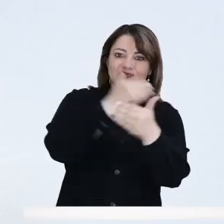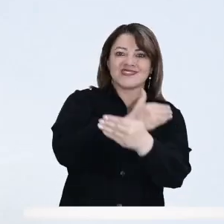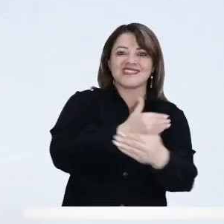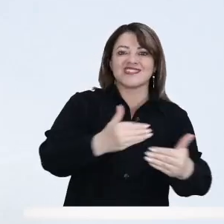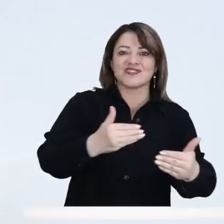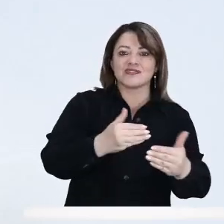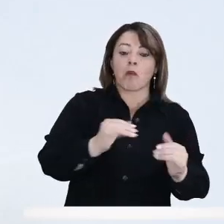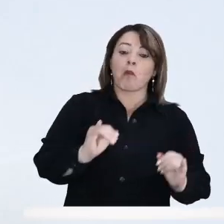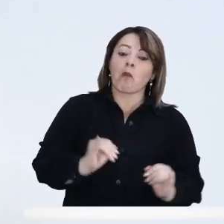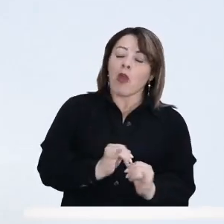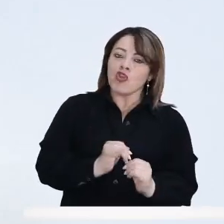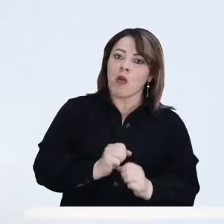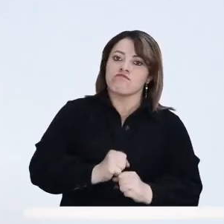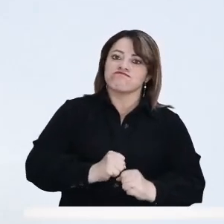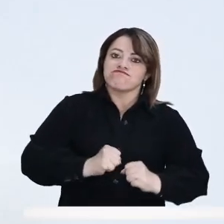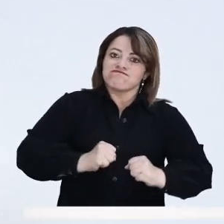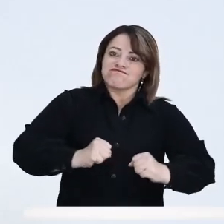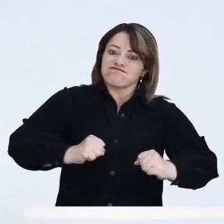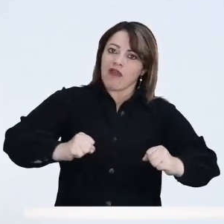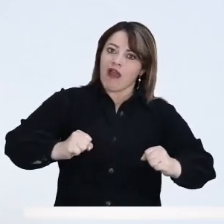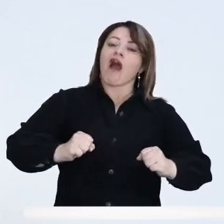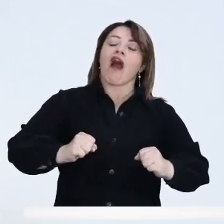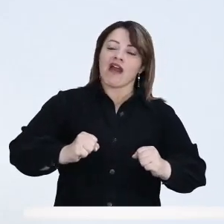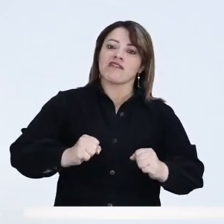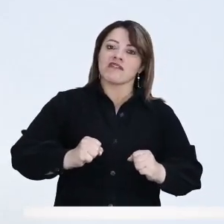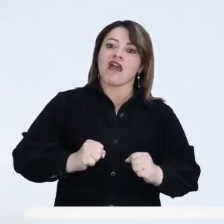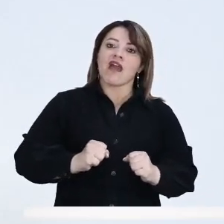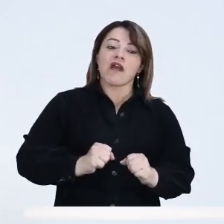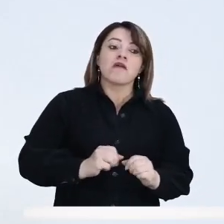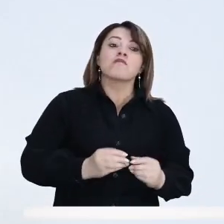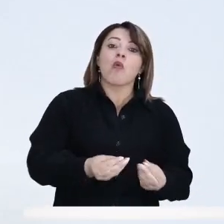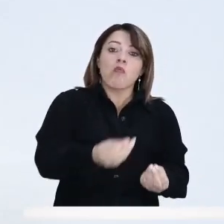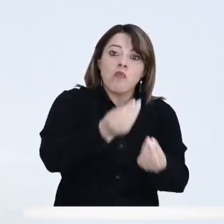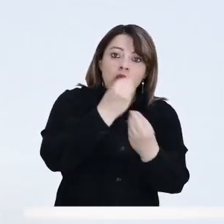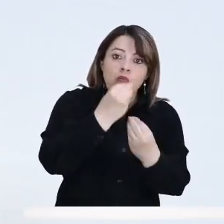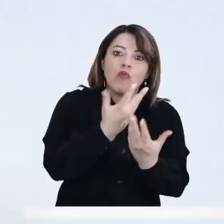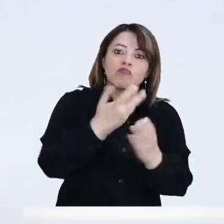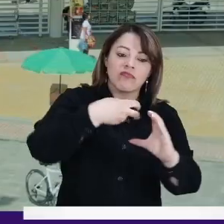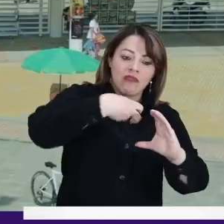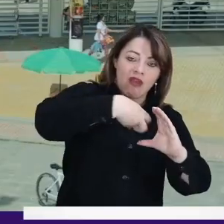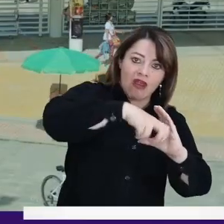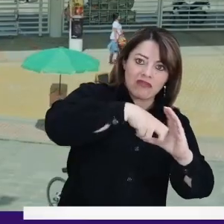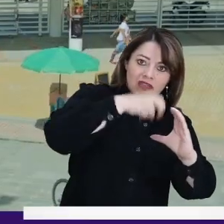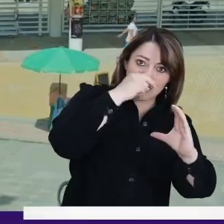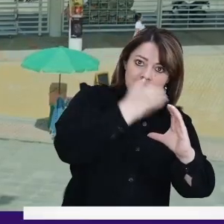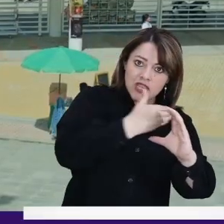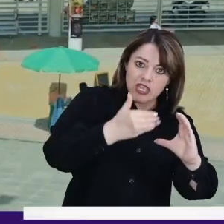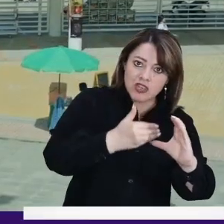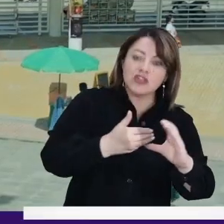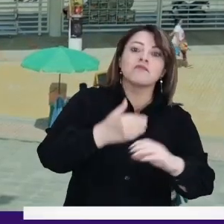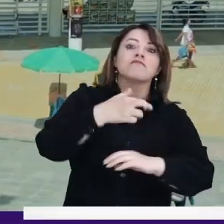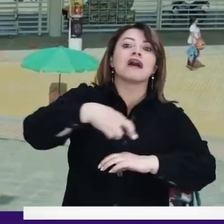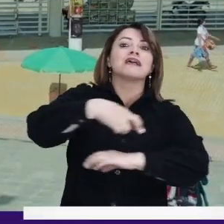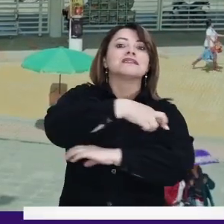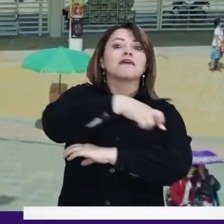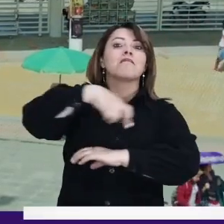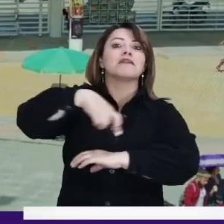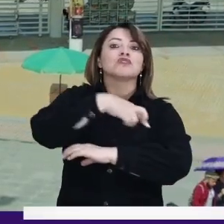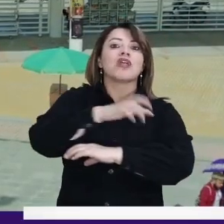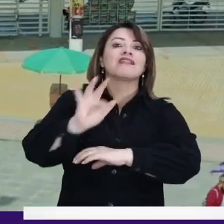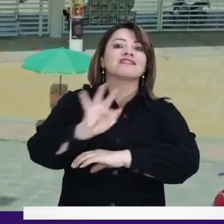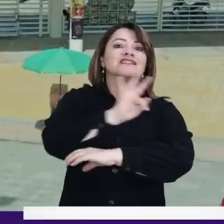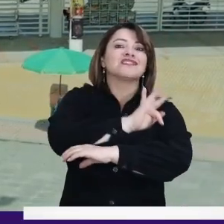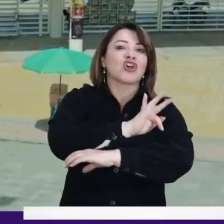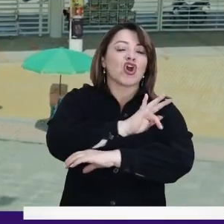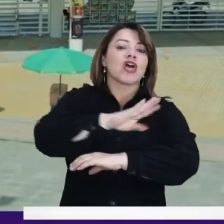para que sean muy bien alimentados, tanto quienes están en los jardines como quienes están en el preescolar de tres